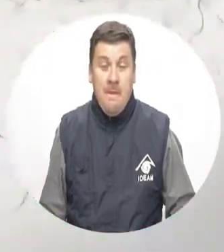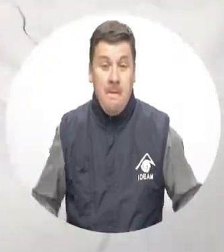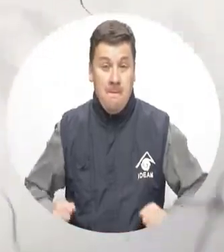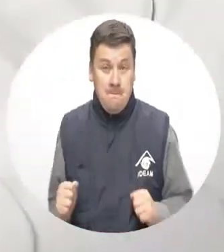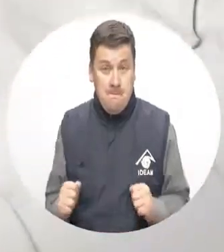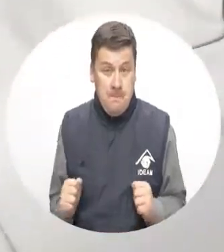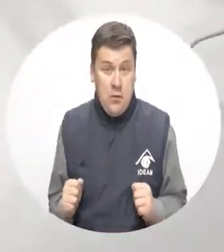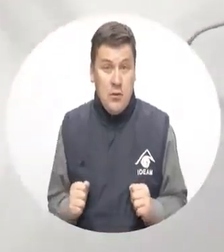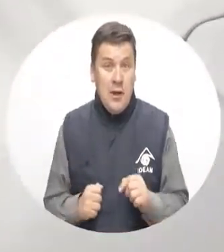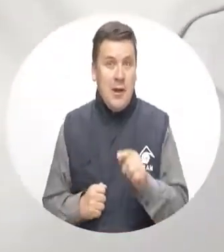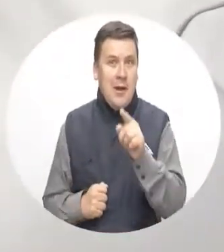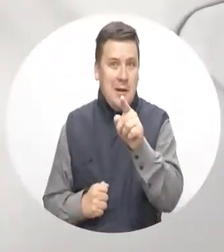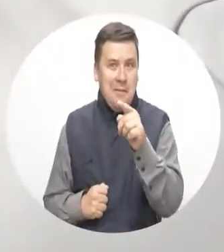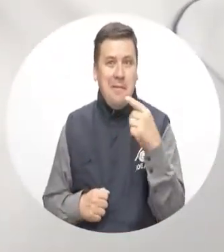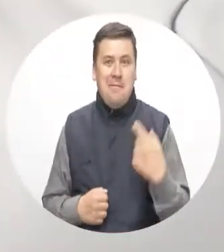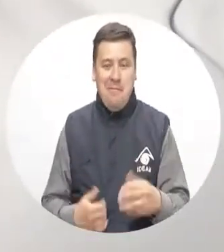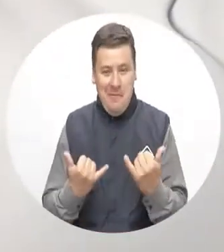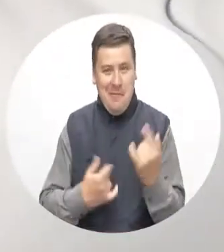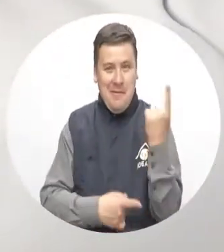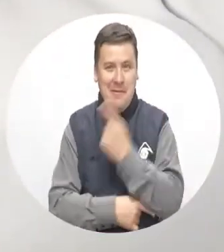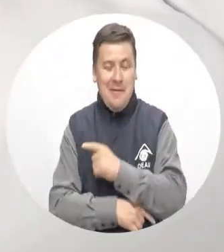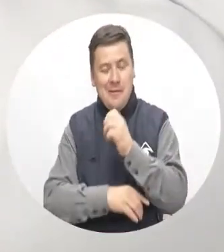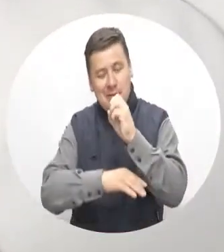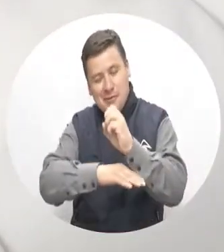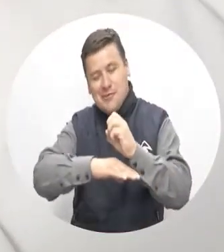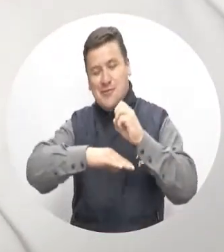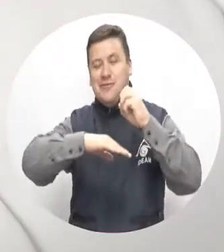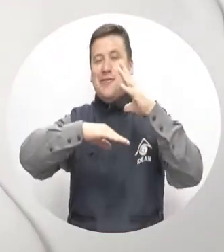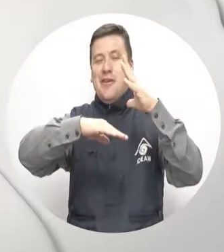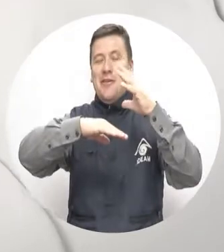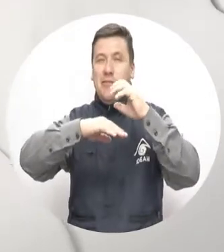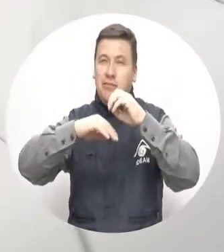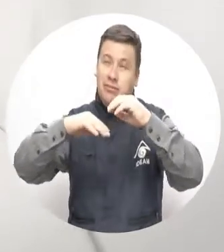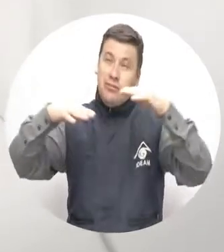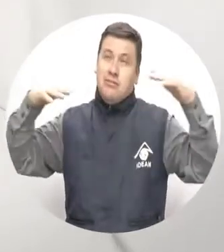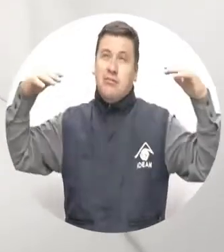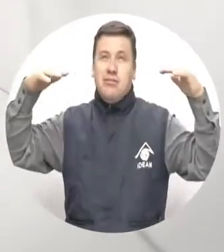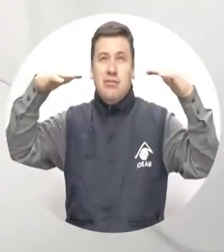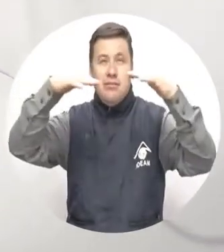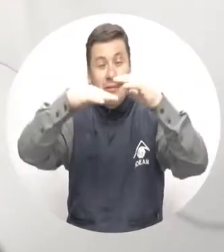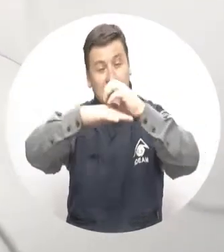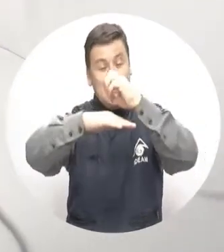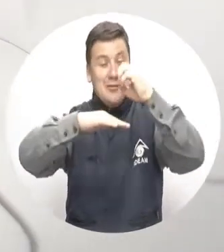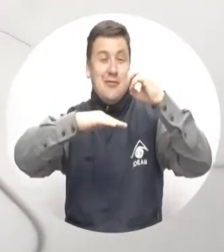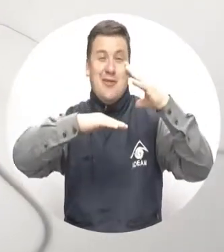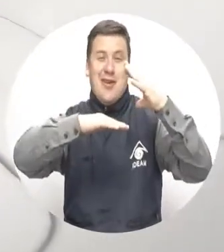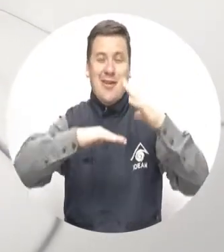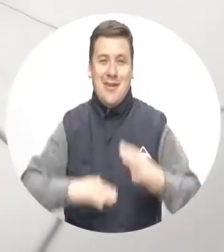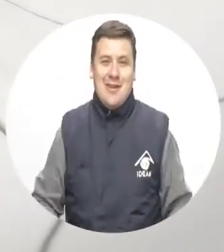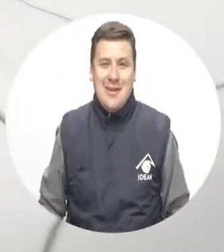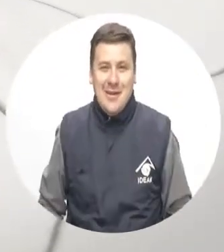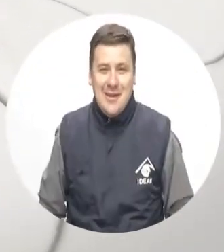Los bogotanos pueden esperar un tiempo agradable con horas de sol alternado con nubes pasajeras.